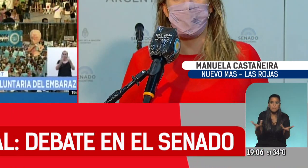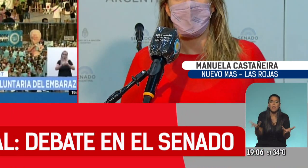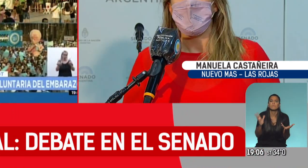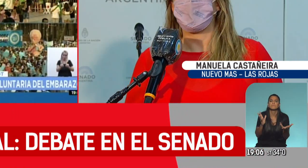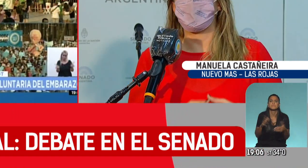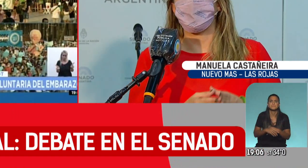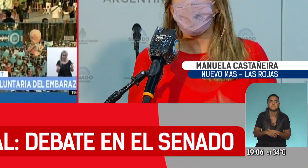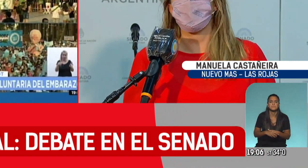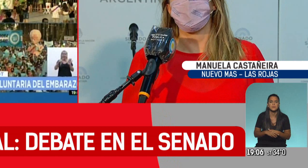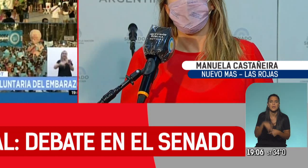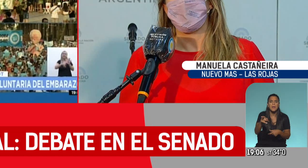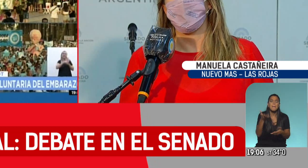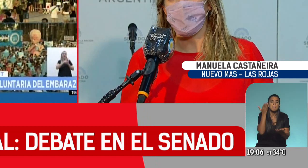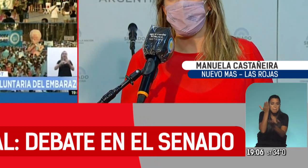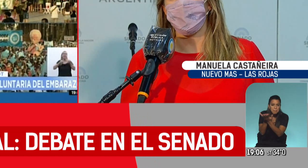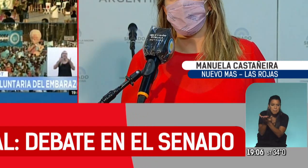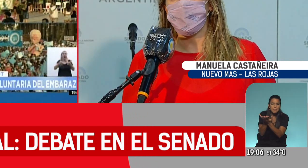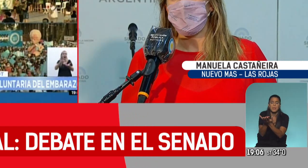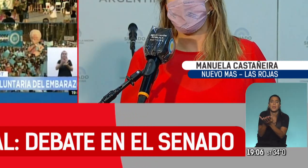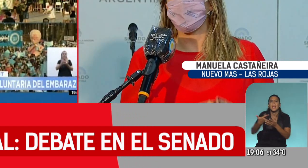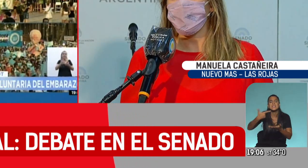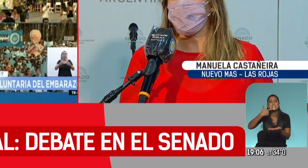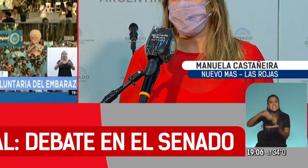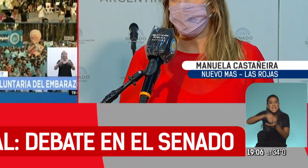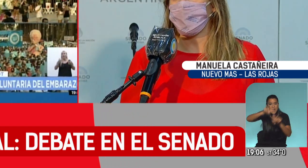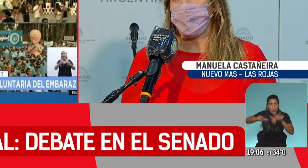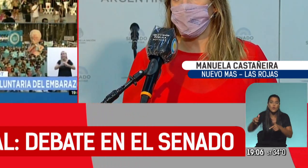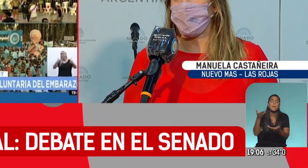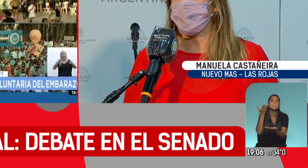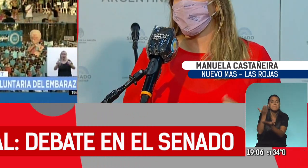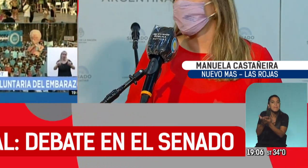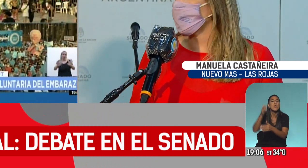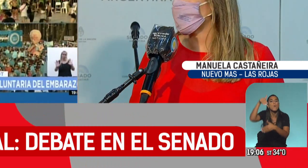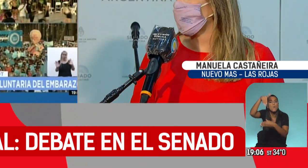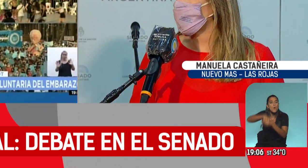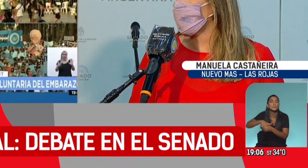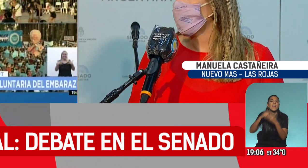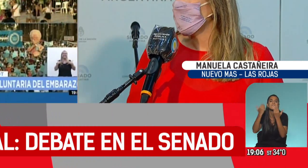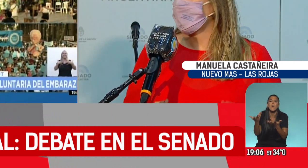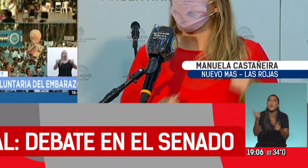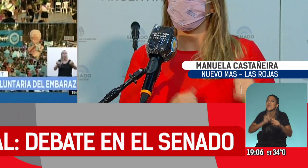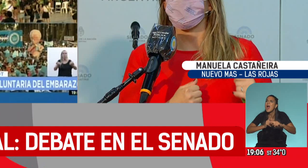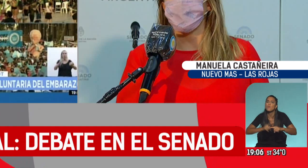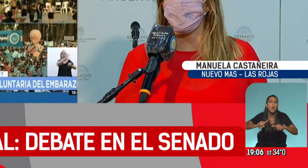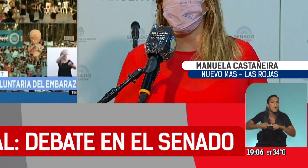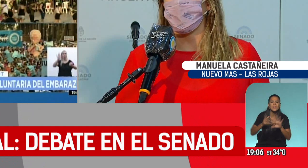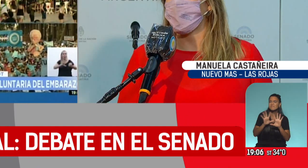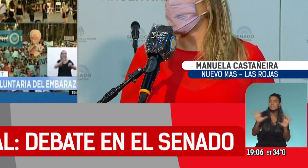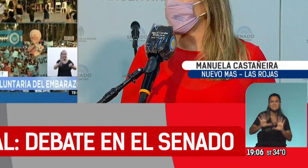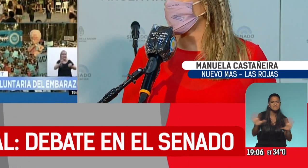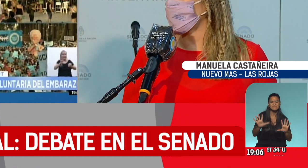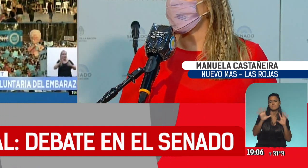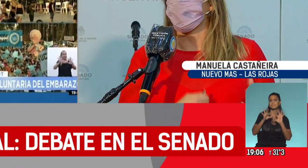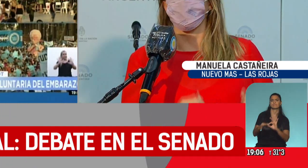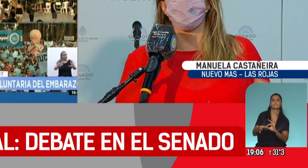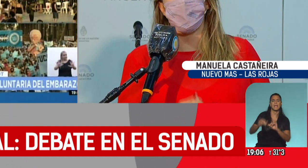alguna manera, que le piden a los senadores que voten a favor de este proyecto sin ningún tipo de cálculo, que no lo identifiquen con la